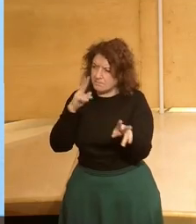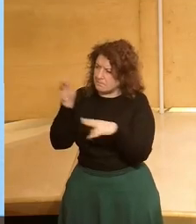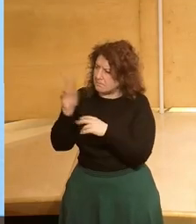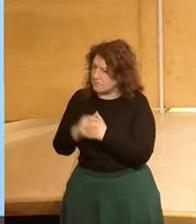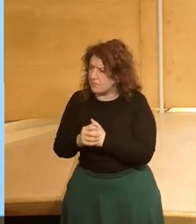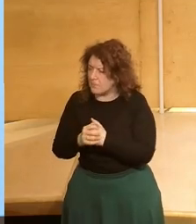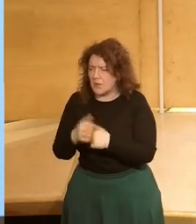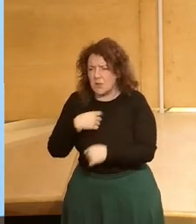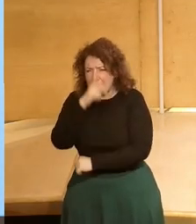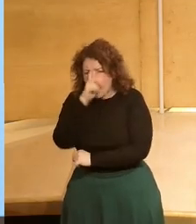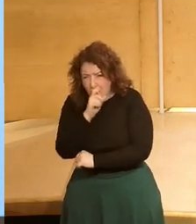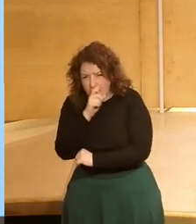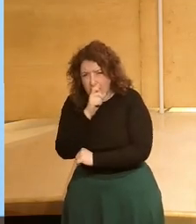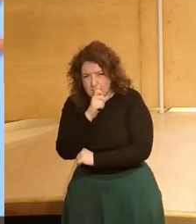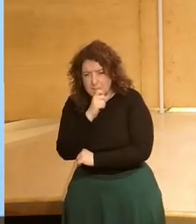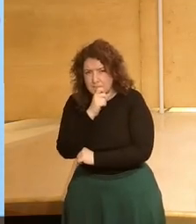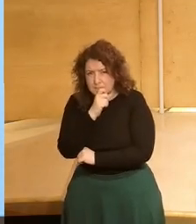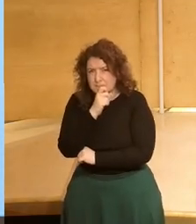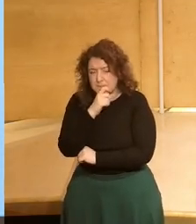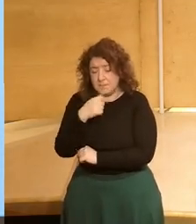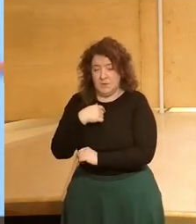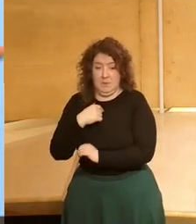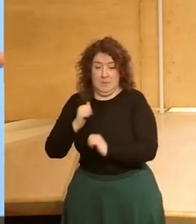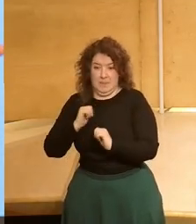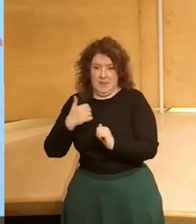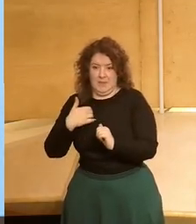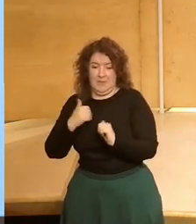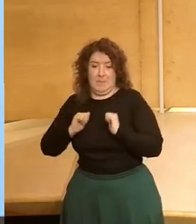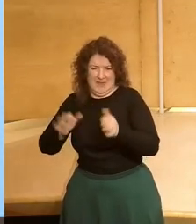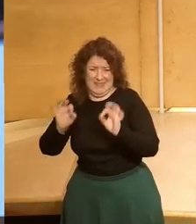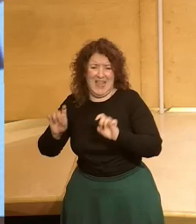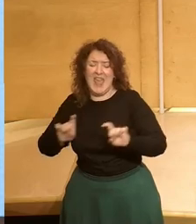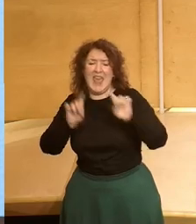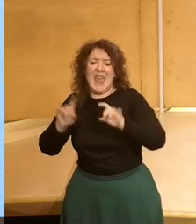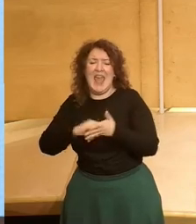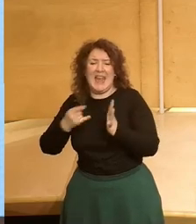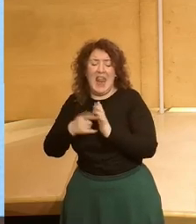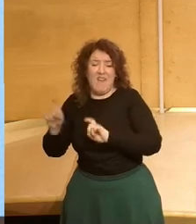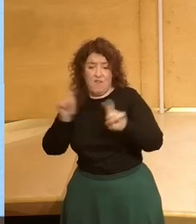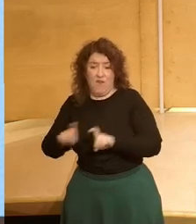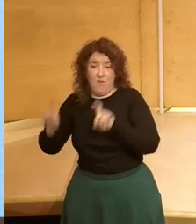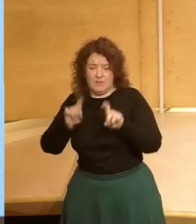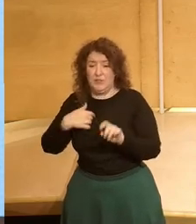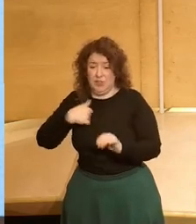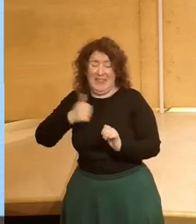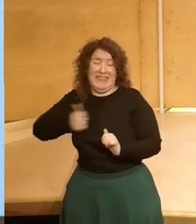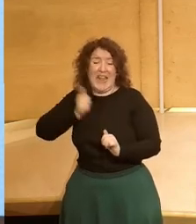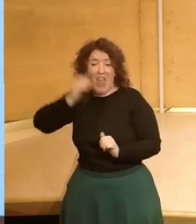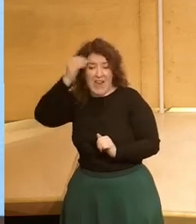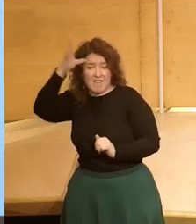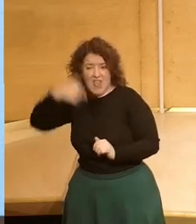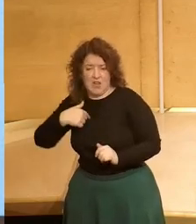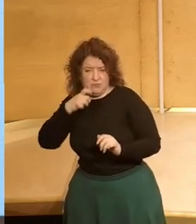yo me acuerdo que bueno cuando yo decidí estudiar en mi caso ingeniería informática a día de hoy soy doctora en inteligencia artificial efectivamente